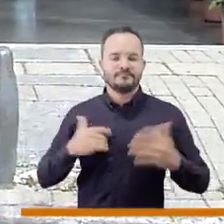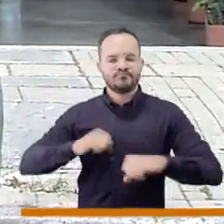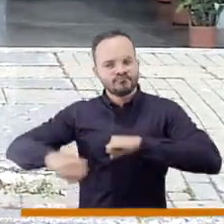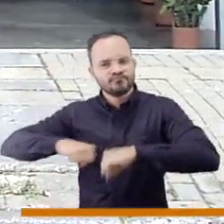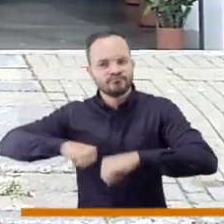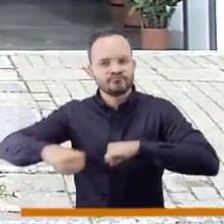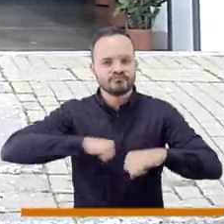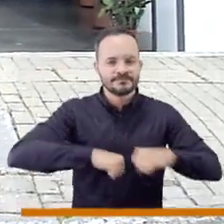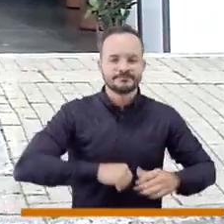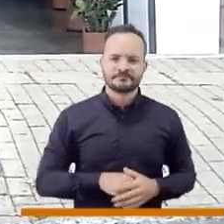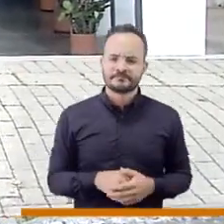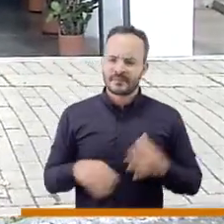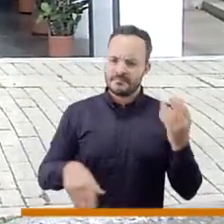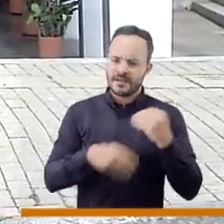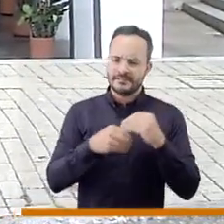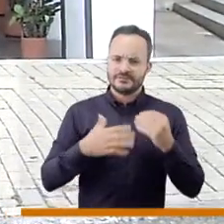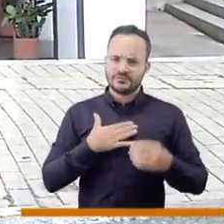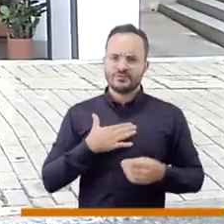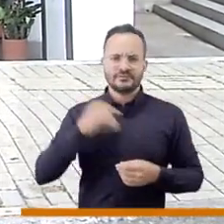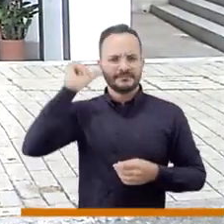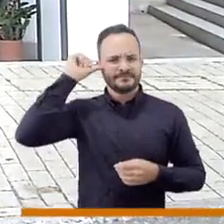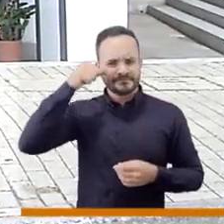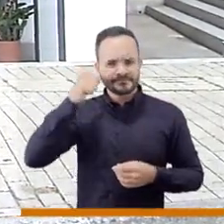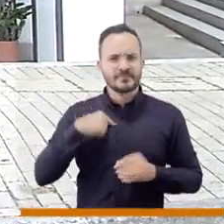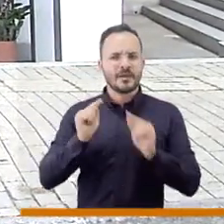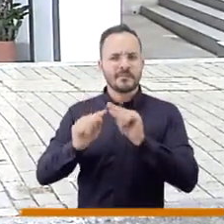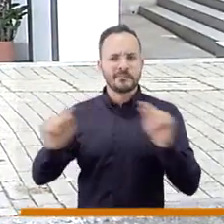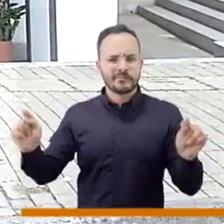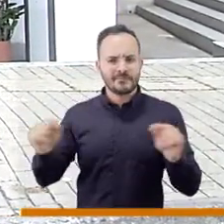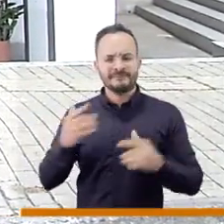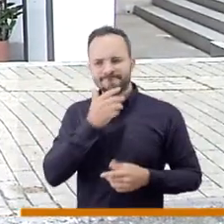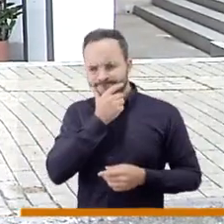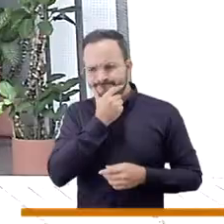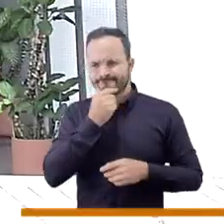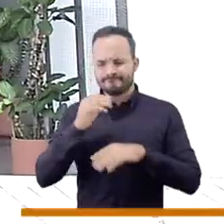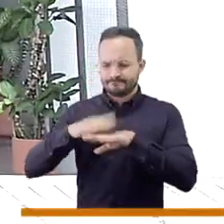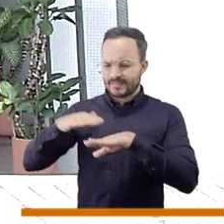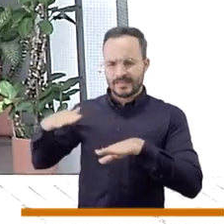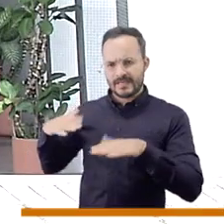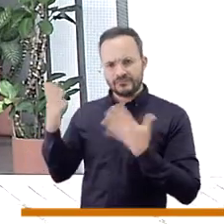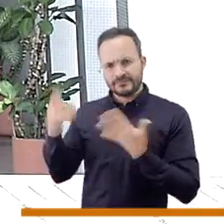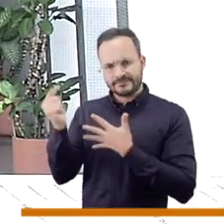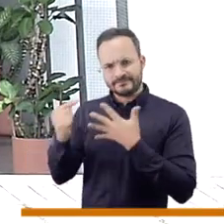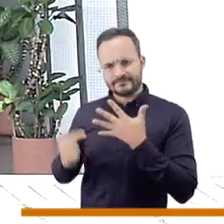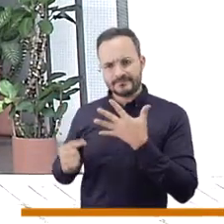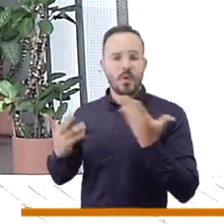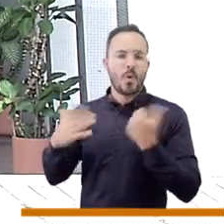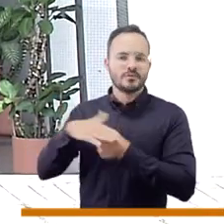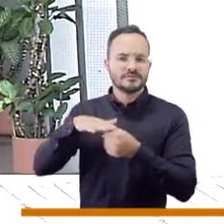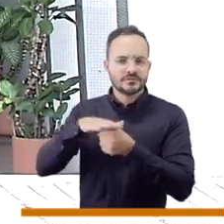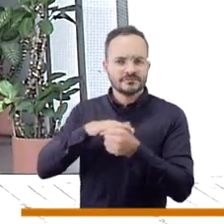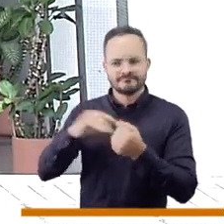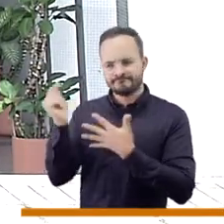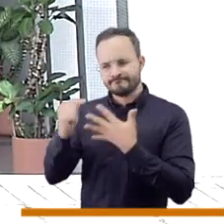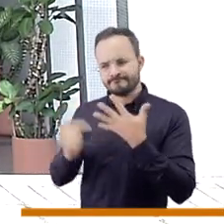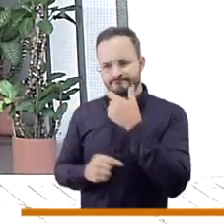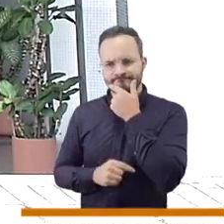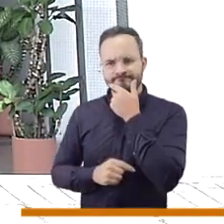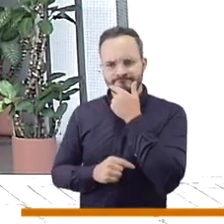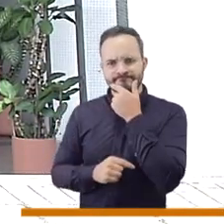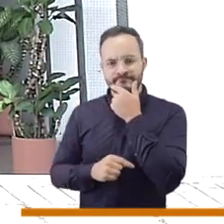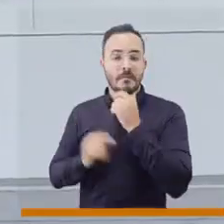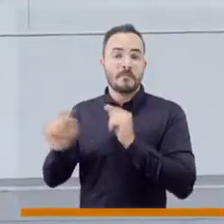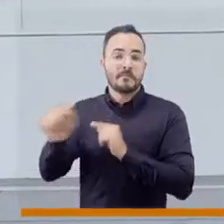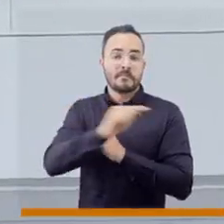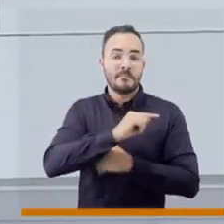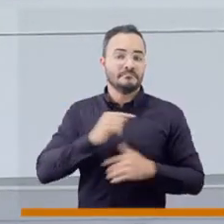intervine mucho y trabajé digamos de alguna manera en las causas y las consecuencias de la situación de una persona que está en